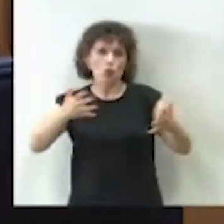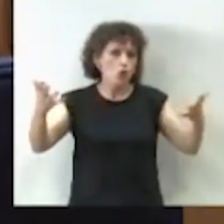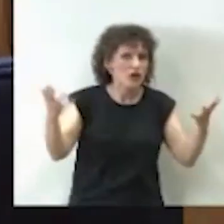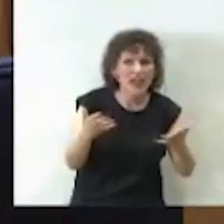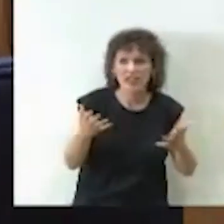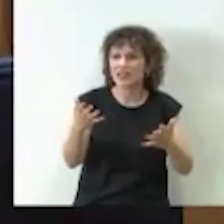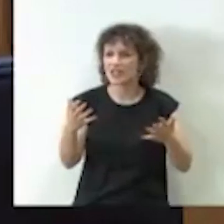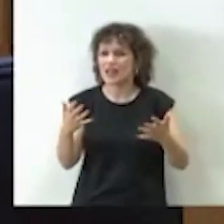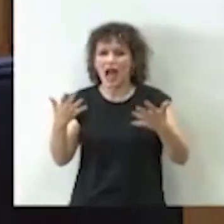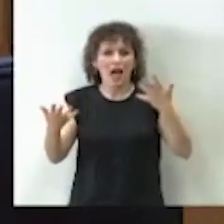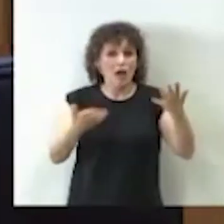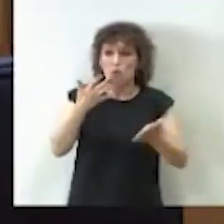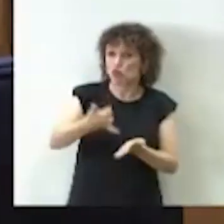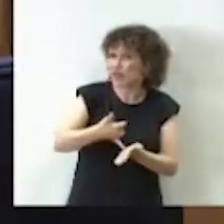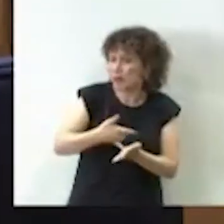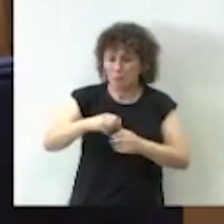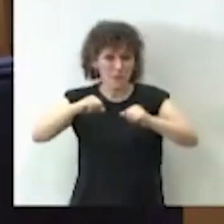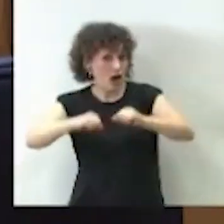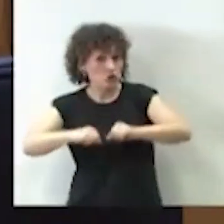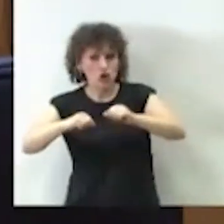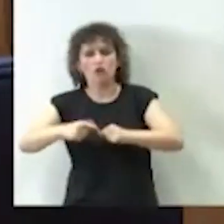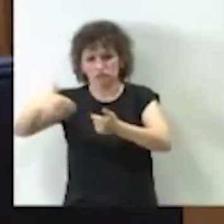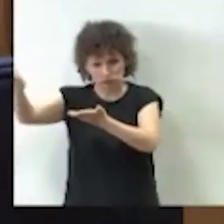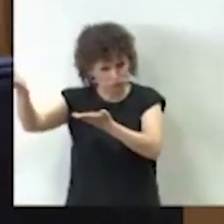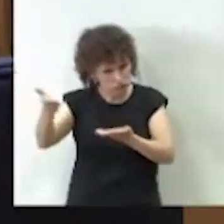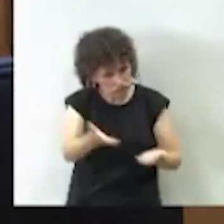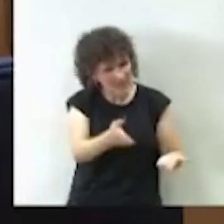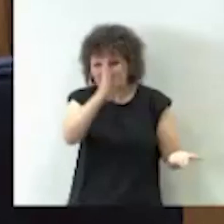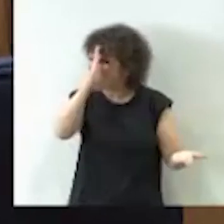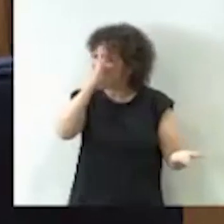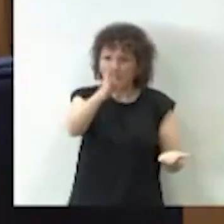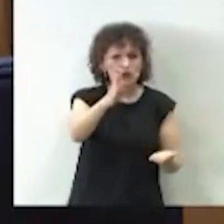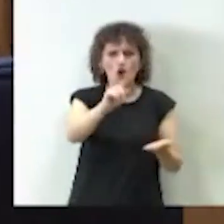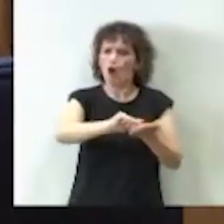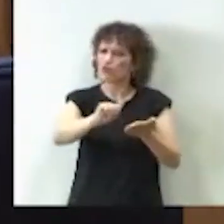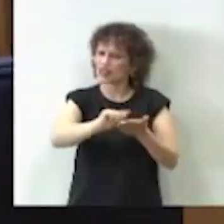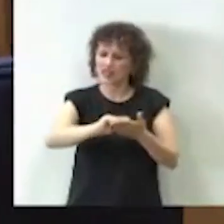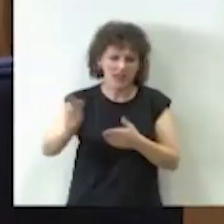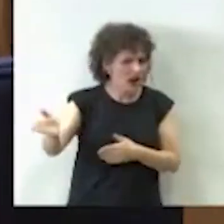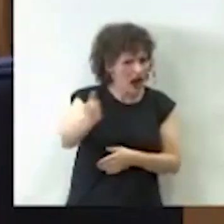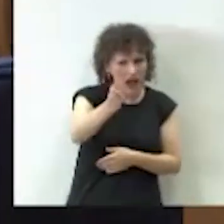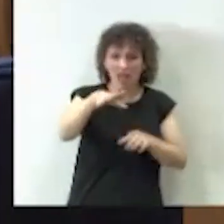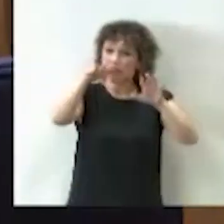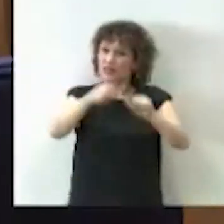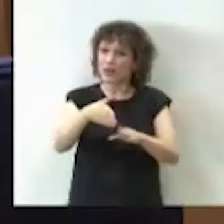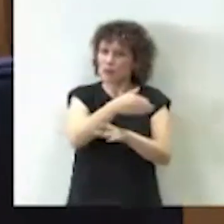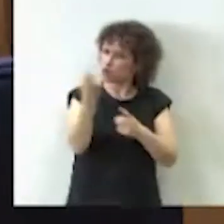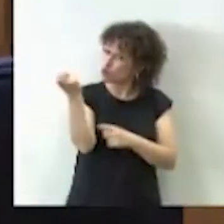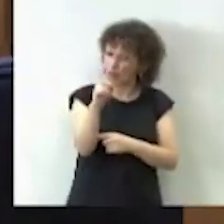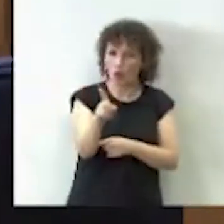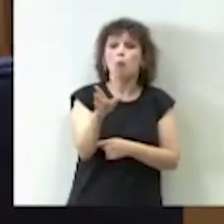que fuera mayor de dolor, que fuera vulnerable, les invitamos y les dijimos que fueran directamente a las oficinas de la Seguridad Social sin ningún cita previa. De ahí sale ese